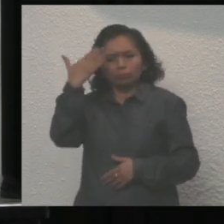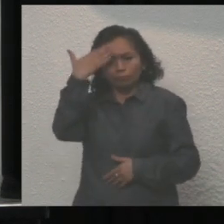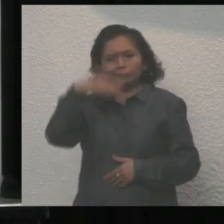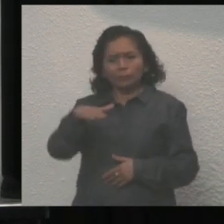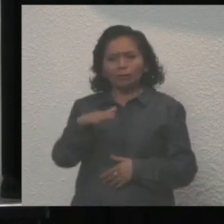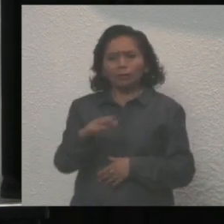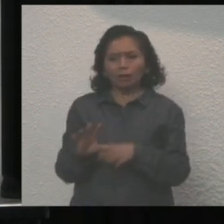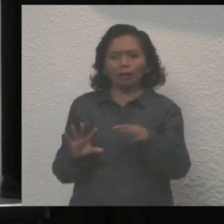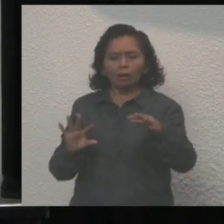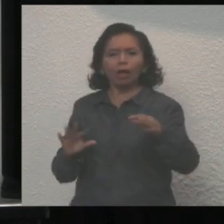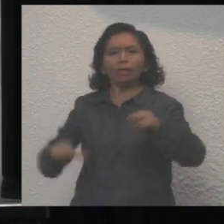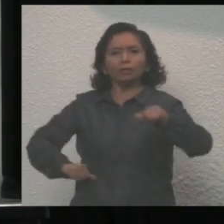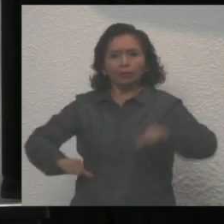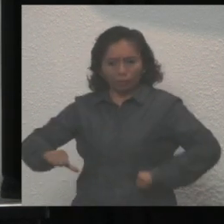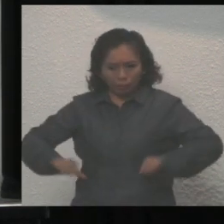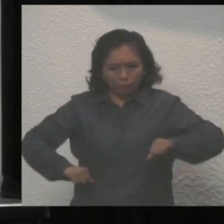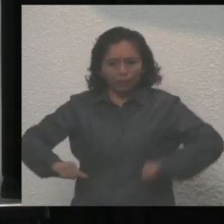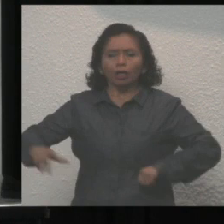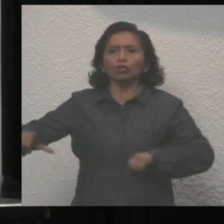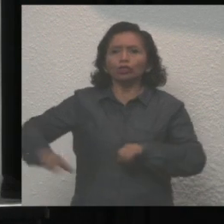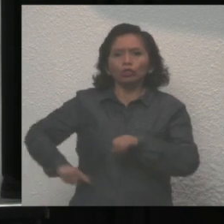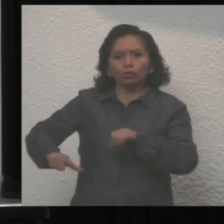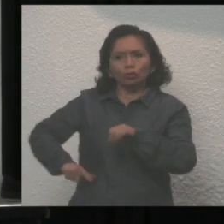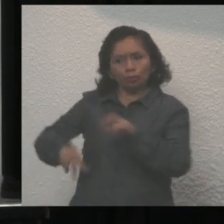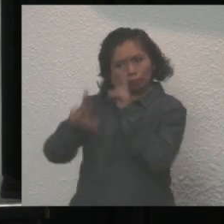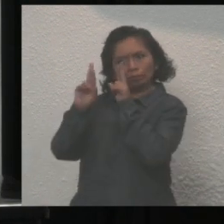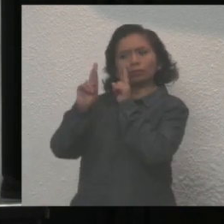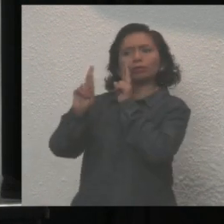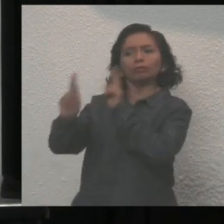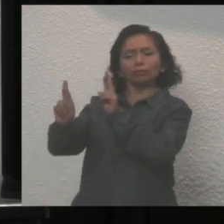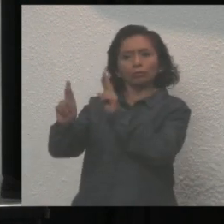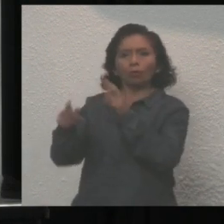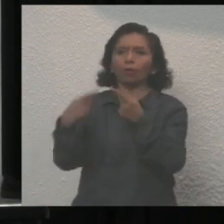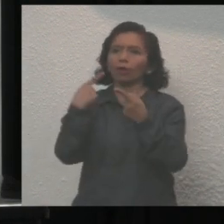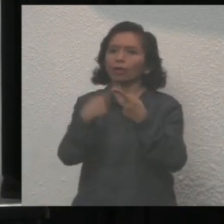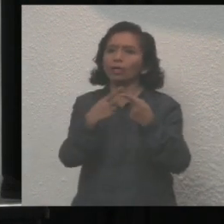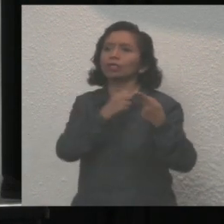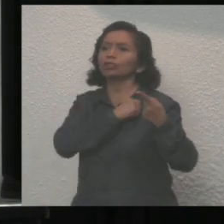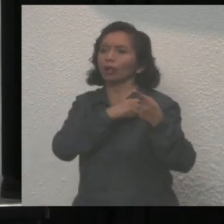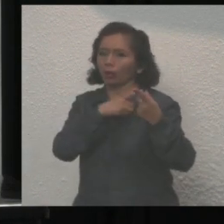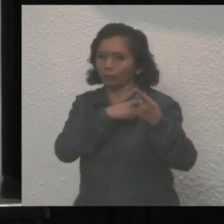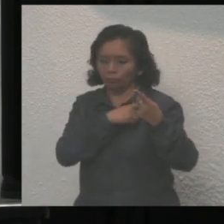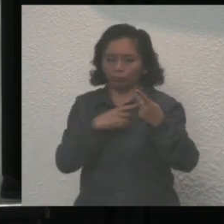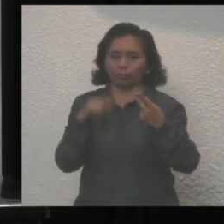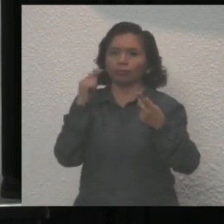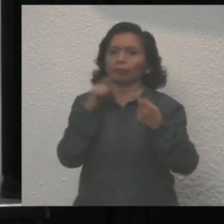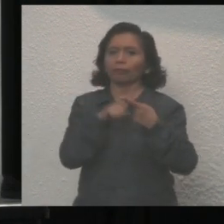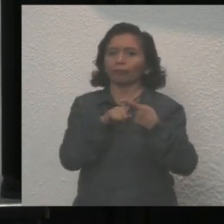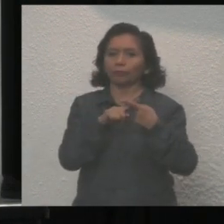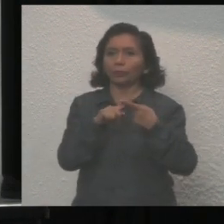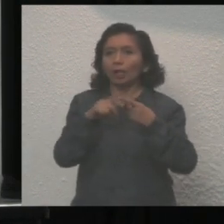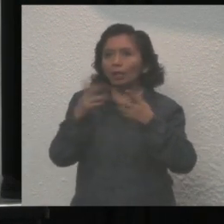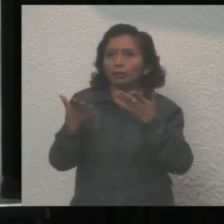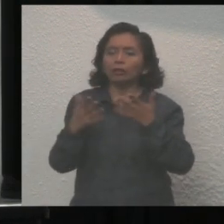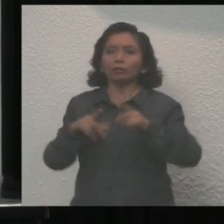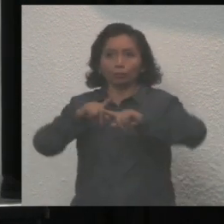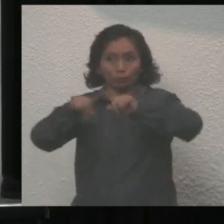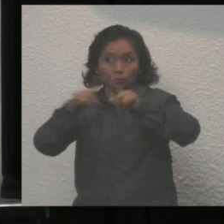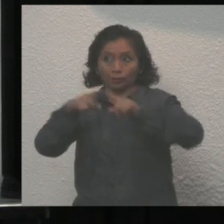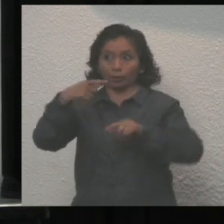impulsadas desde el Gobierno del Estado en materia de salud que se implementaron en los polos turísticos.